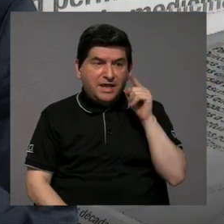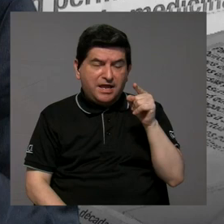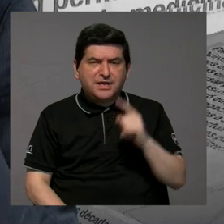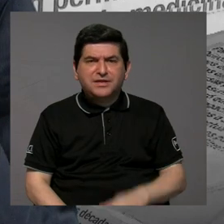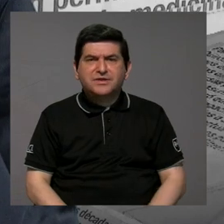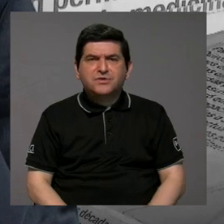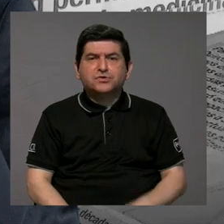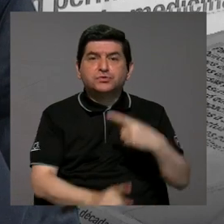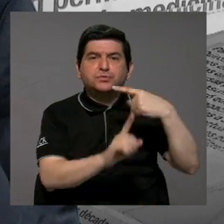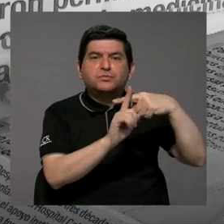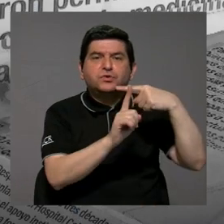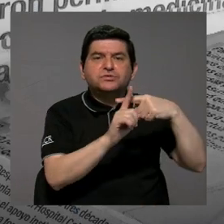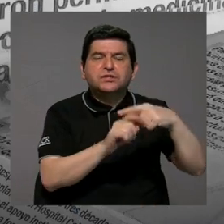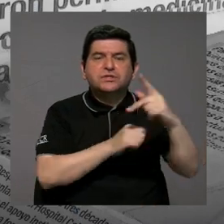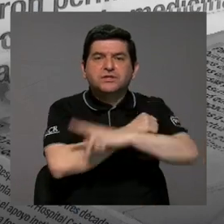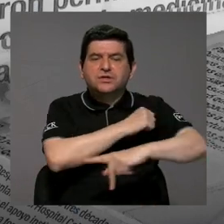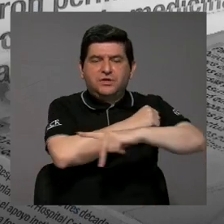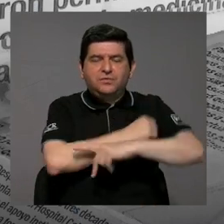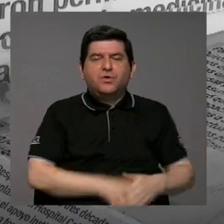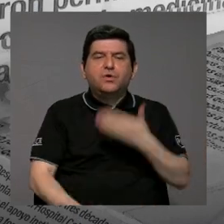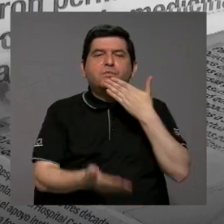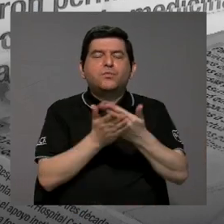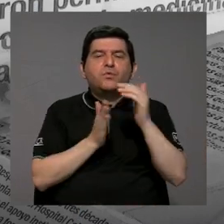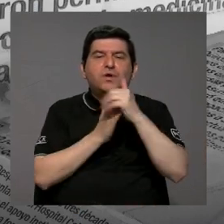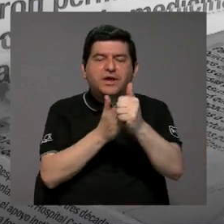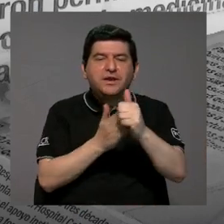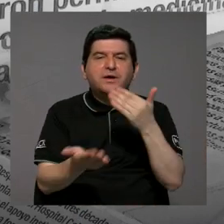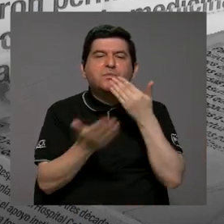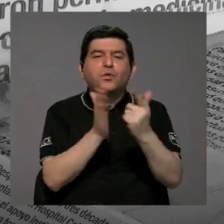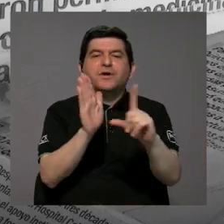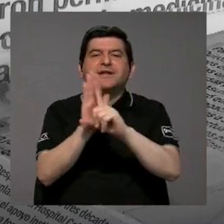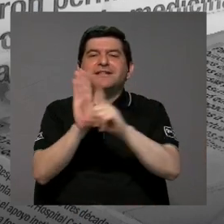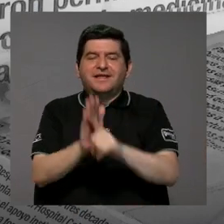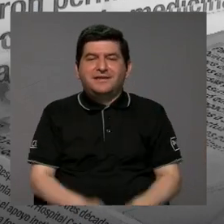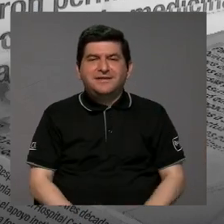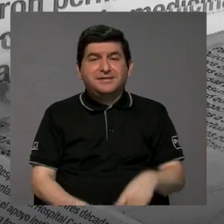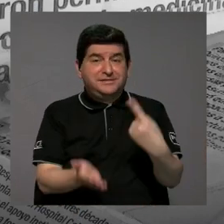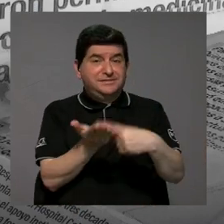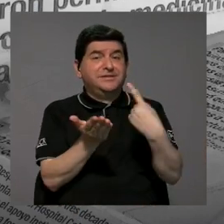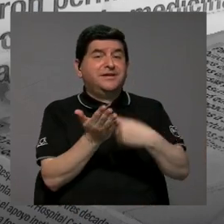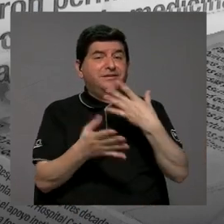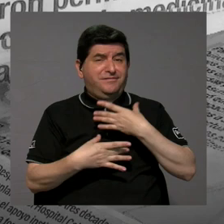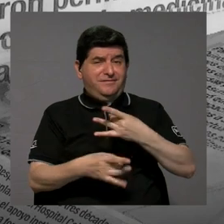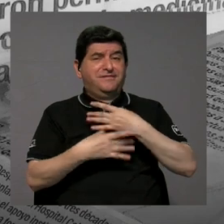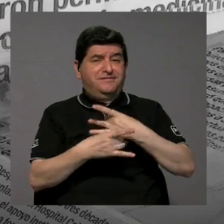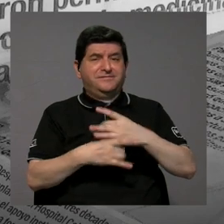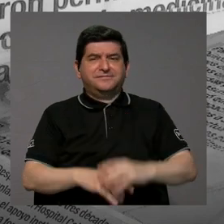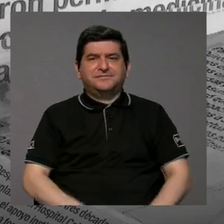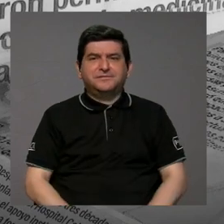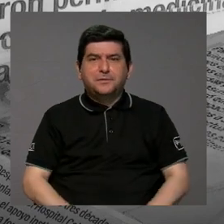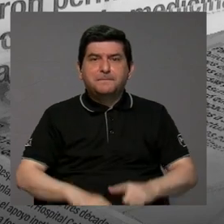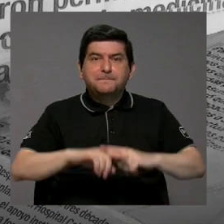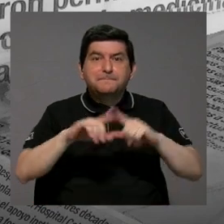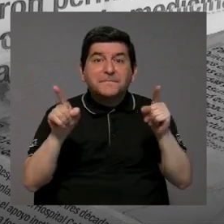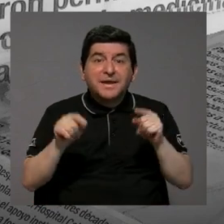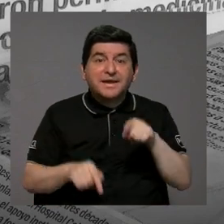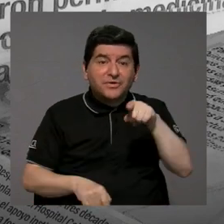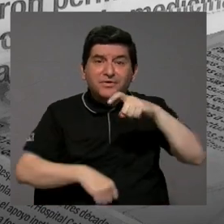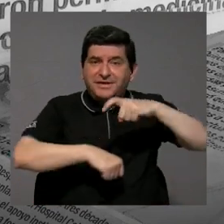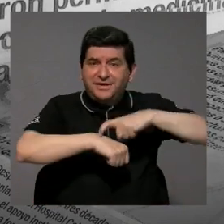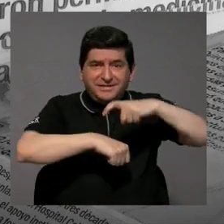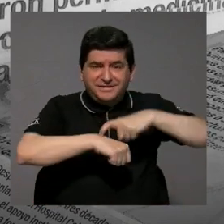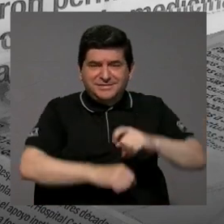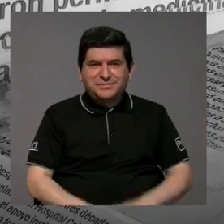representación en positivo para el país, con buen liderazgo, con buena legislación. Y ahí toda una discusión muy interesante. Pero ahí nos vamos a la